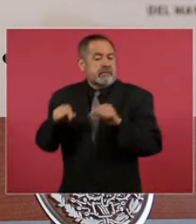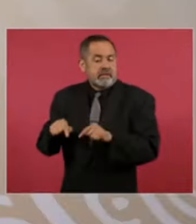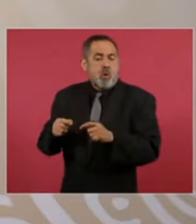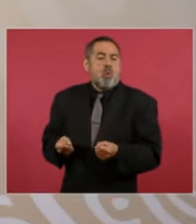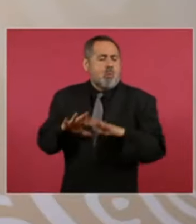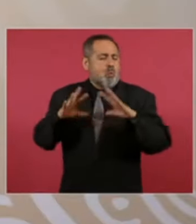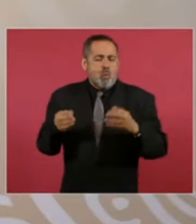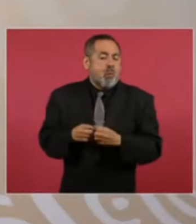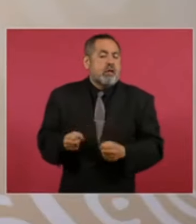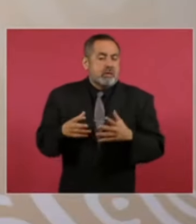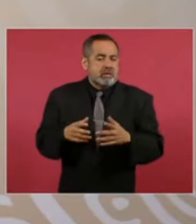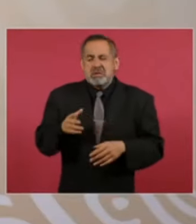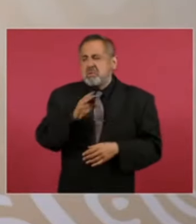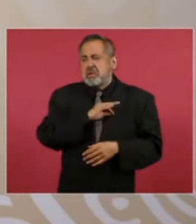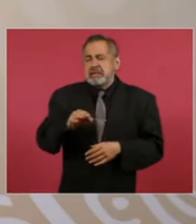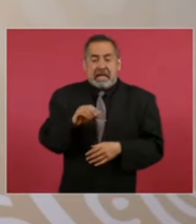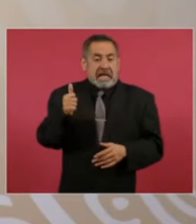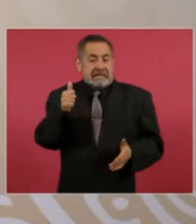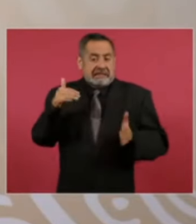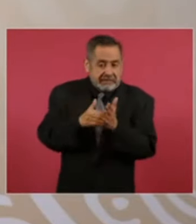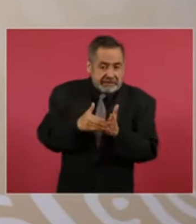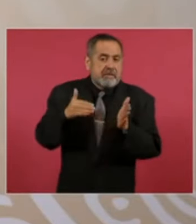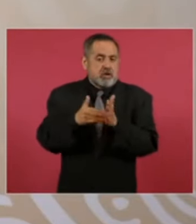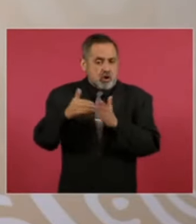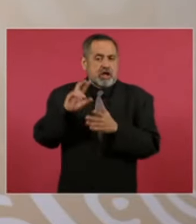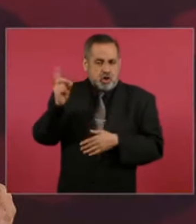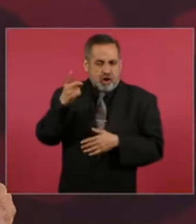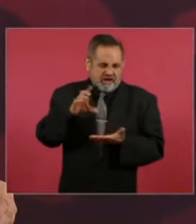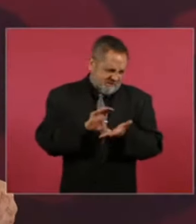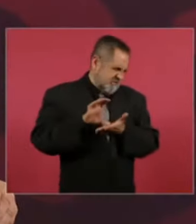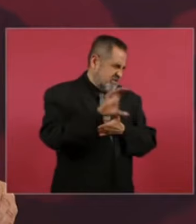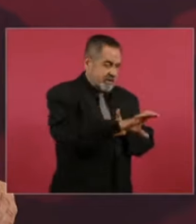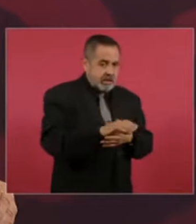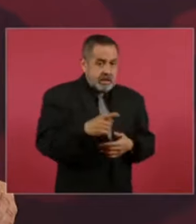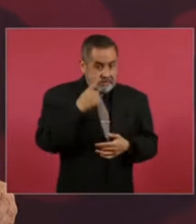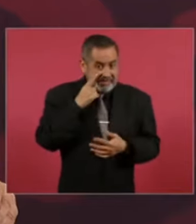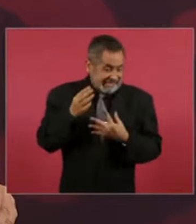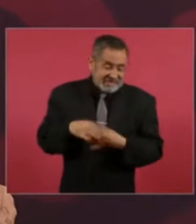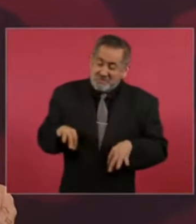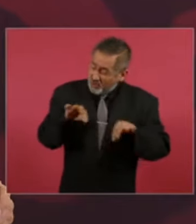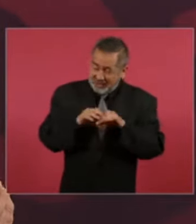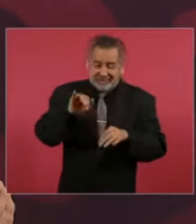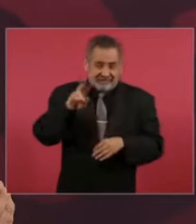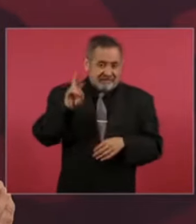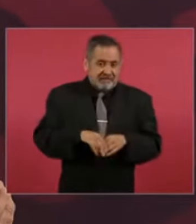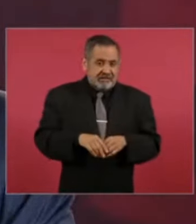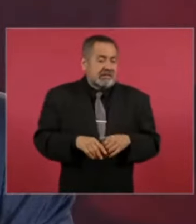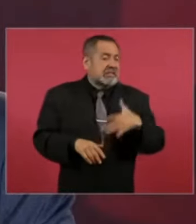aproximadamente seis mil millones de dólares para que vean lo importante que es no permitir la corrupción